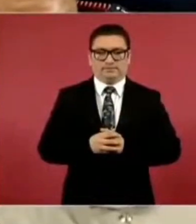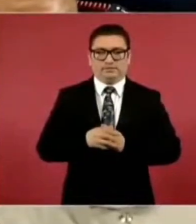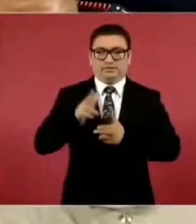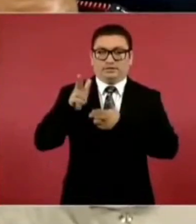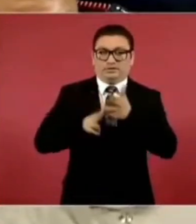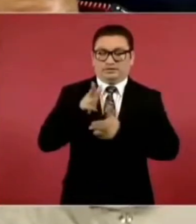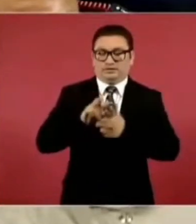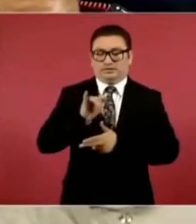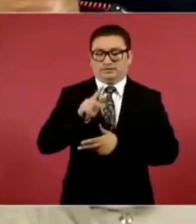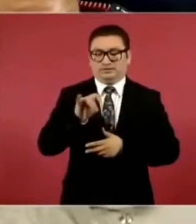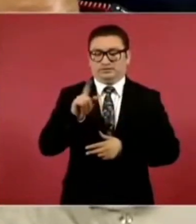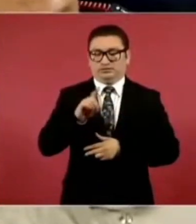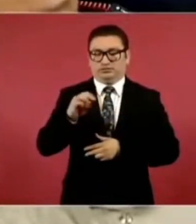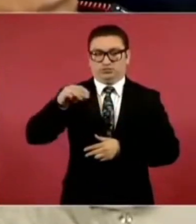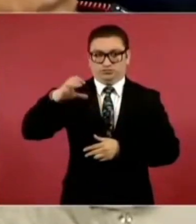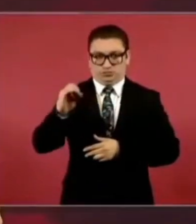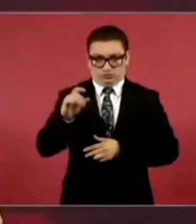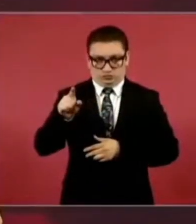del Istmo